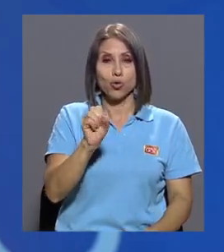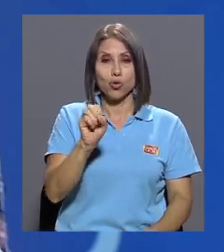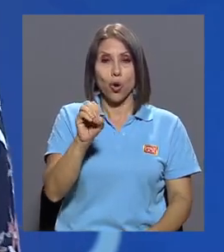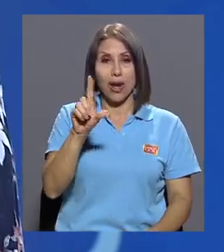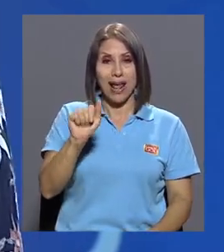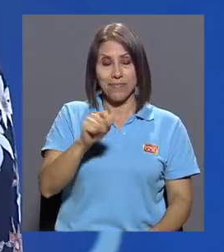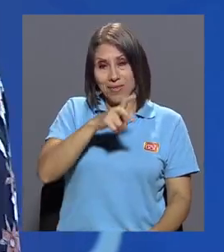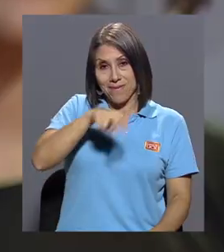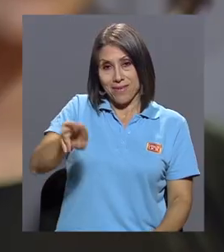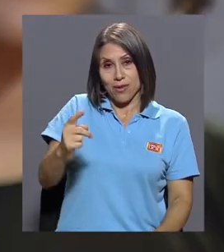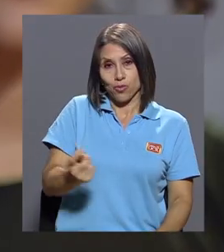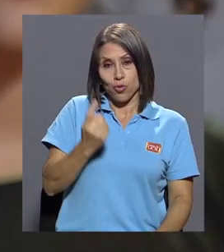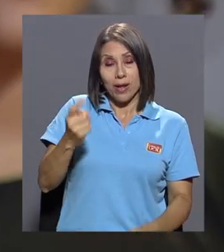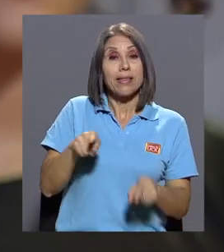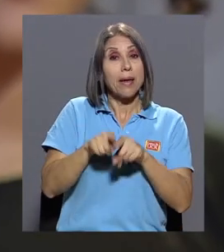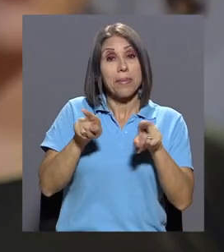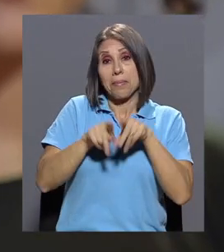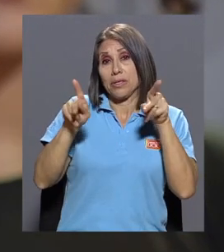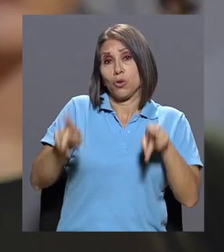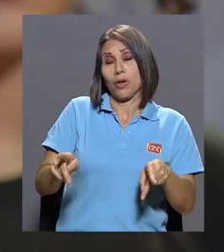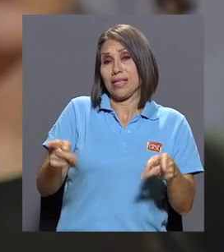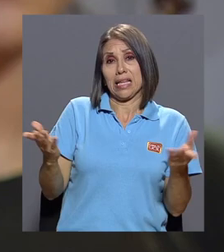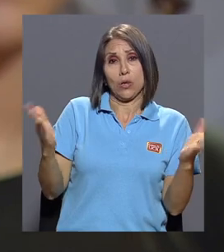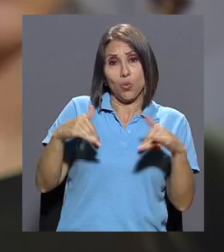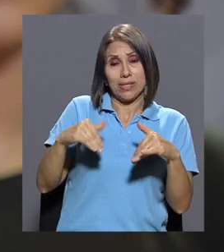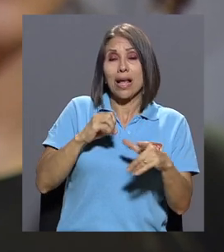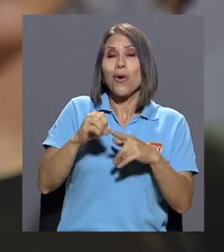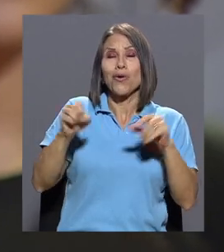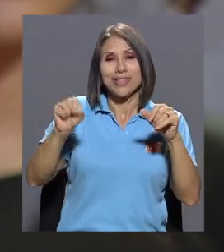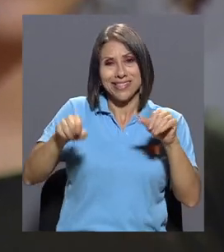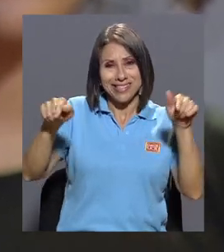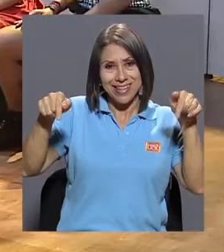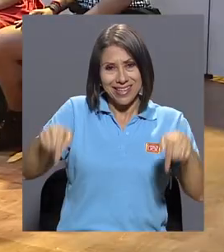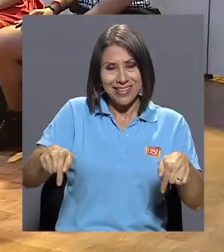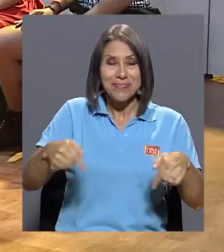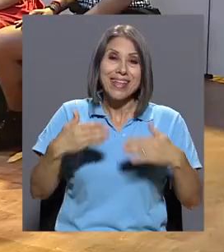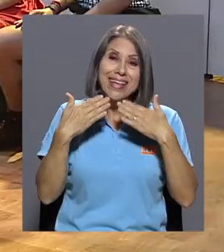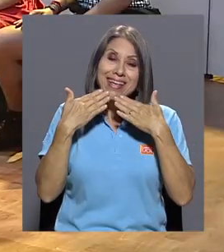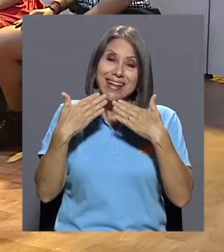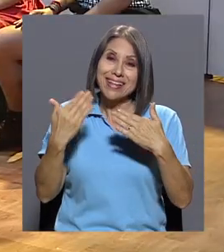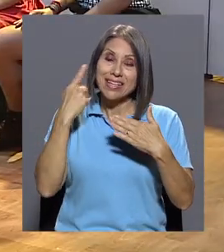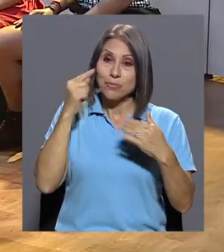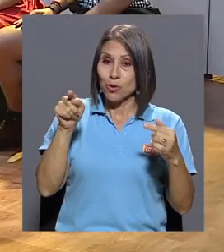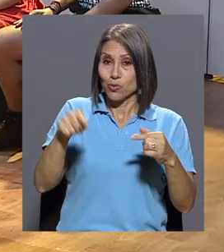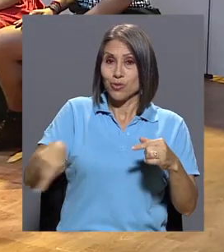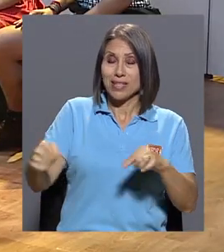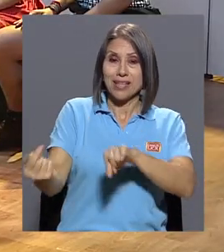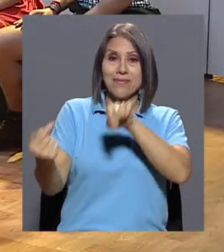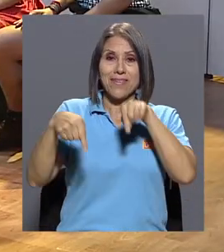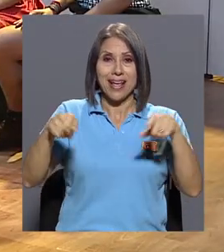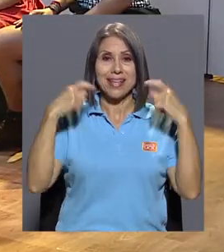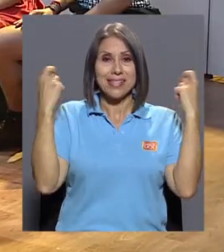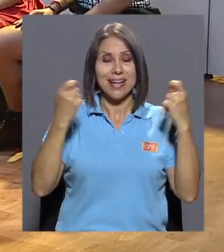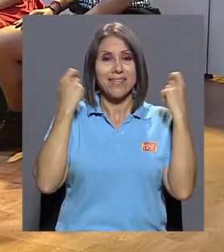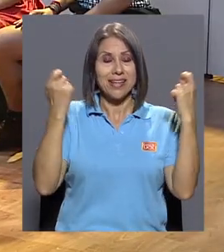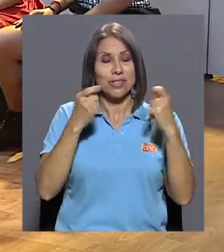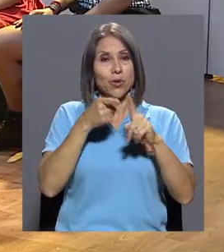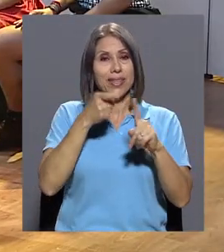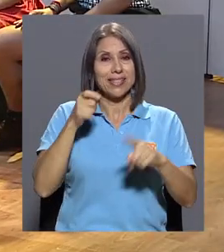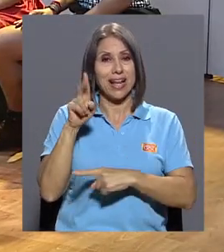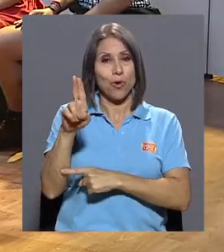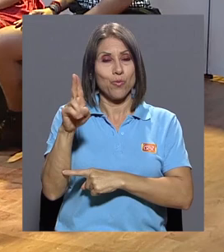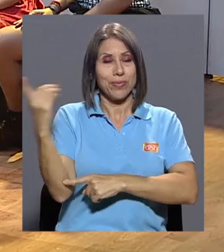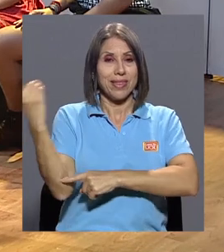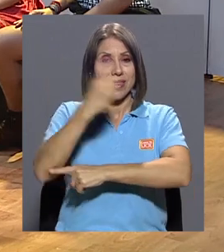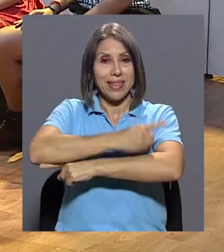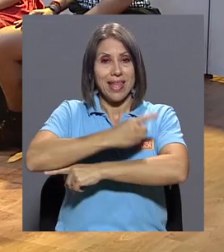Hola, Carol, de verdad ha sido un gusto tener a un grupo tan singular, tan particular como el de ustedes en la celebración de desde la U del Día Mundial de la